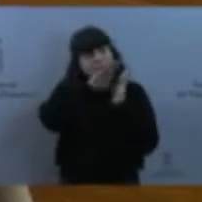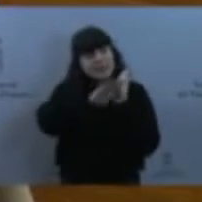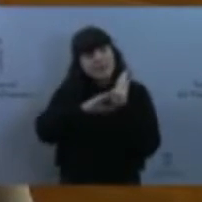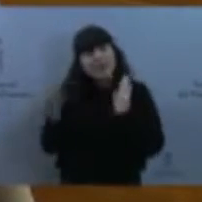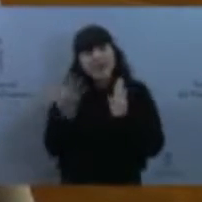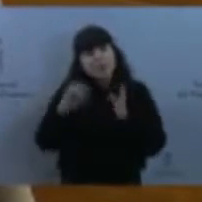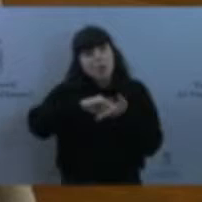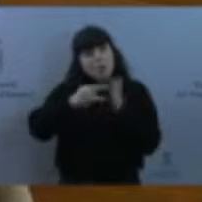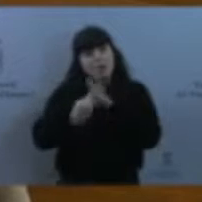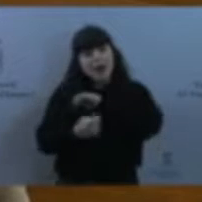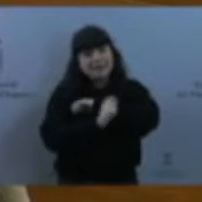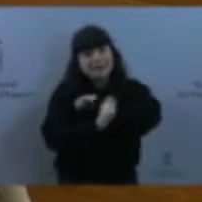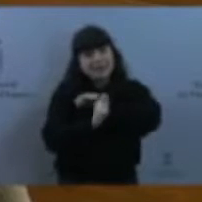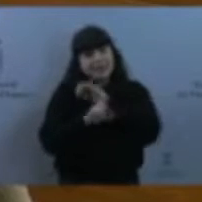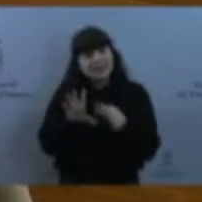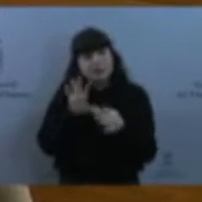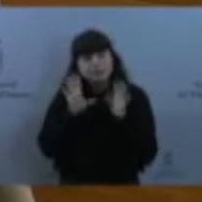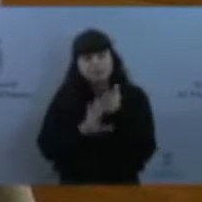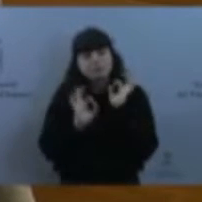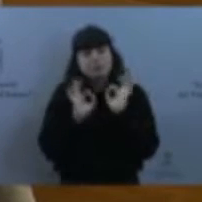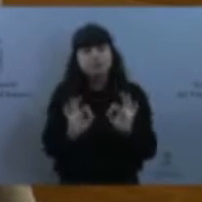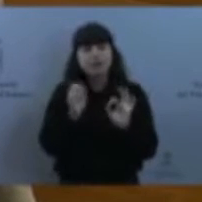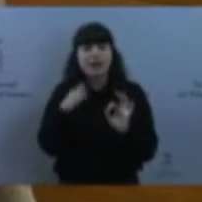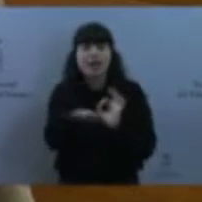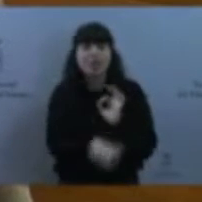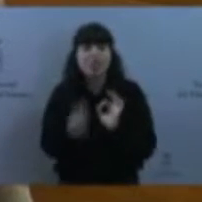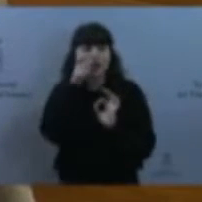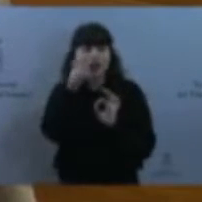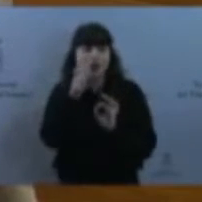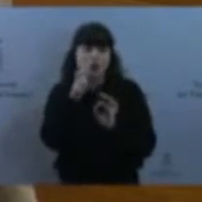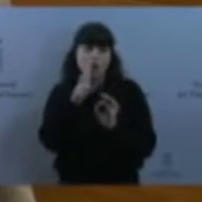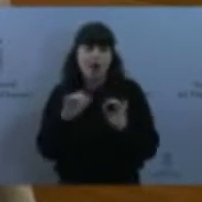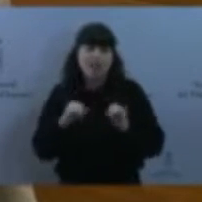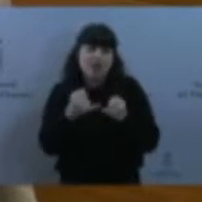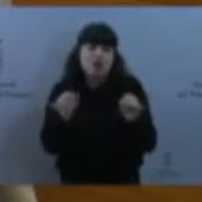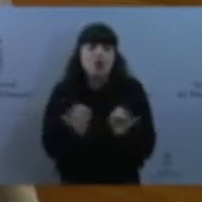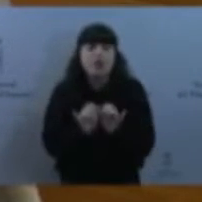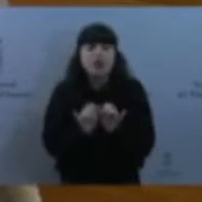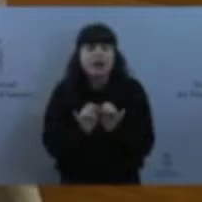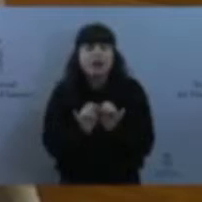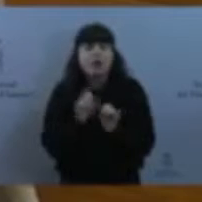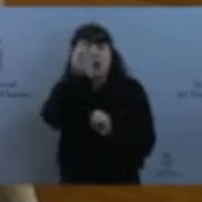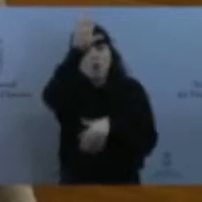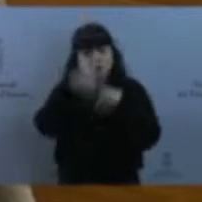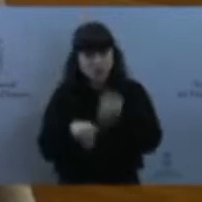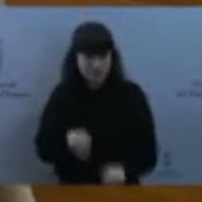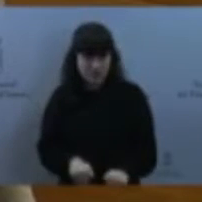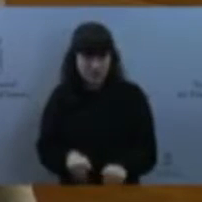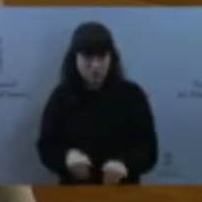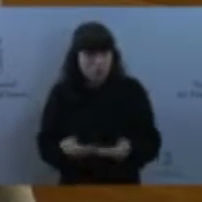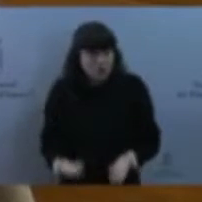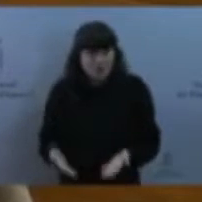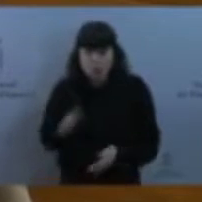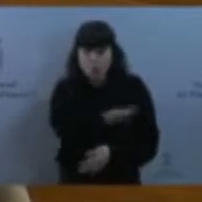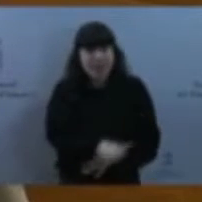los consejos mineros, que no conocemos ese proyecto, precisamente una zona que cada vez pierde más población y que